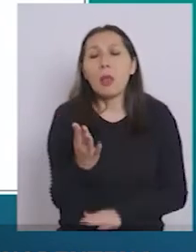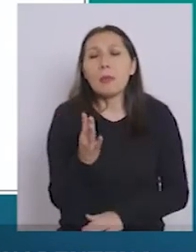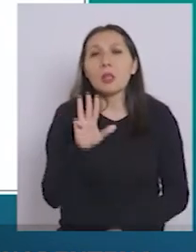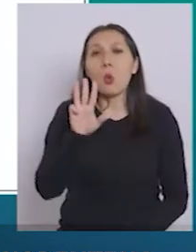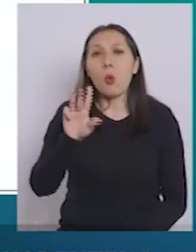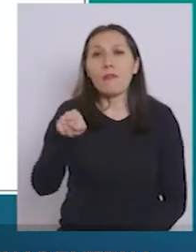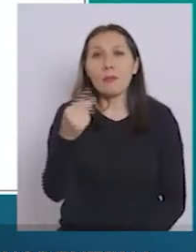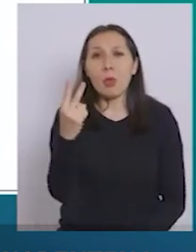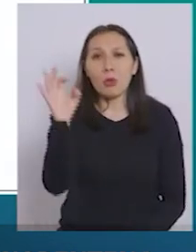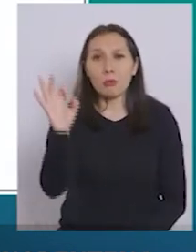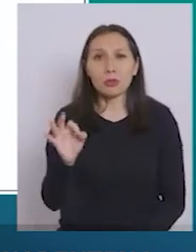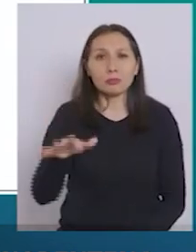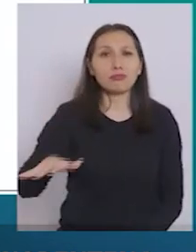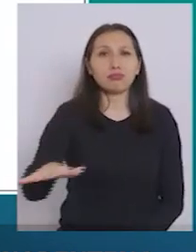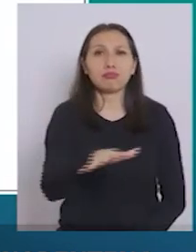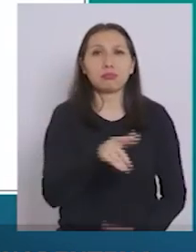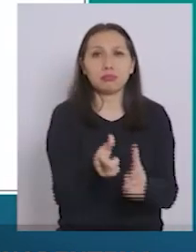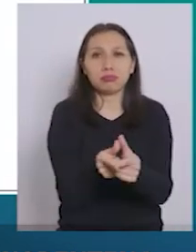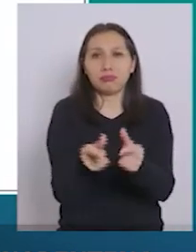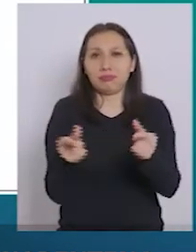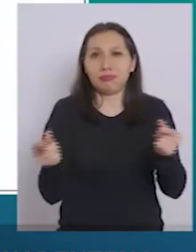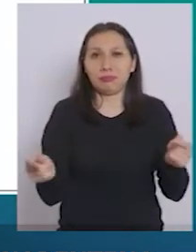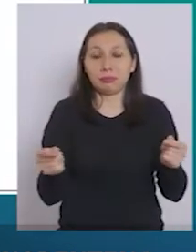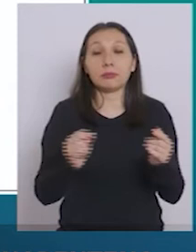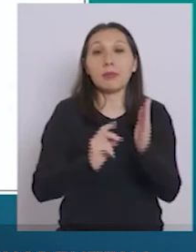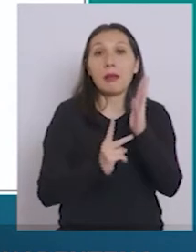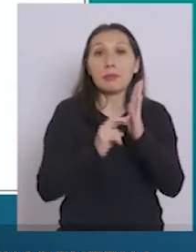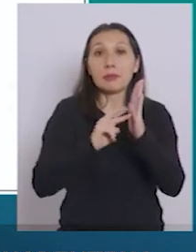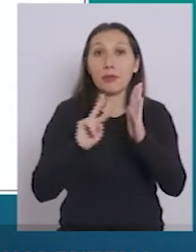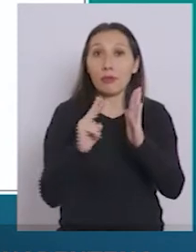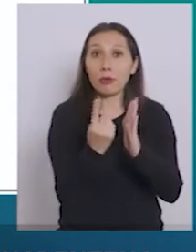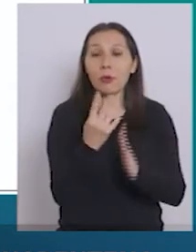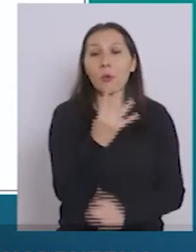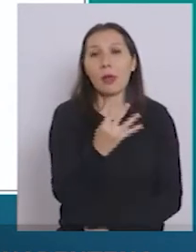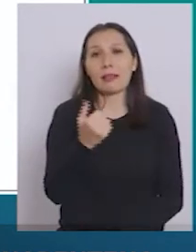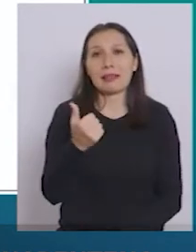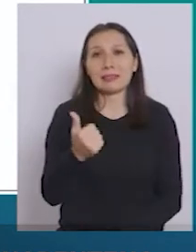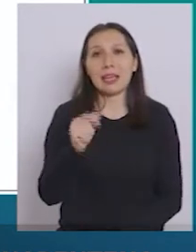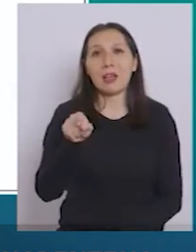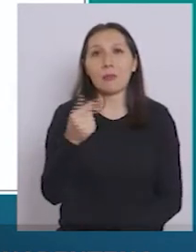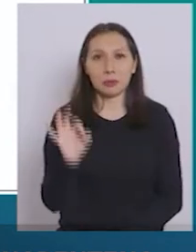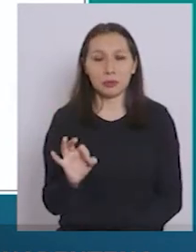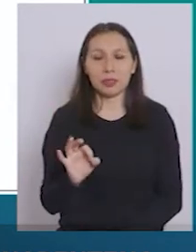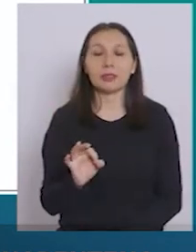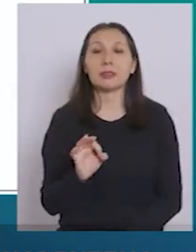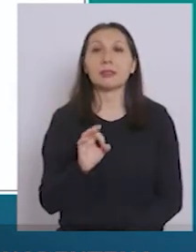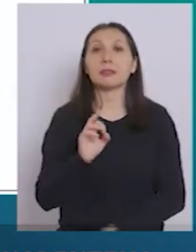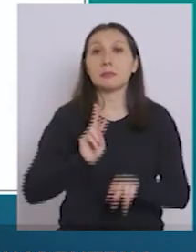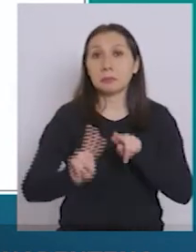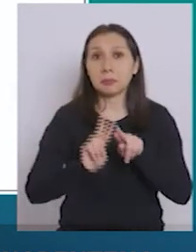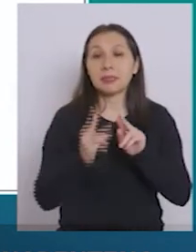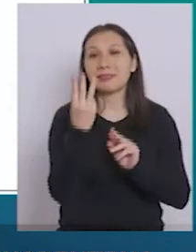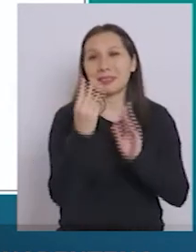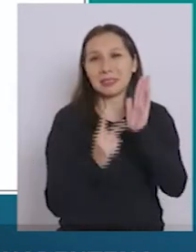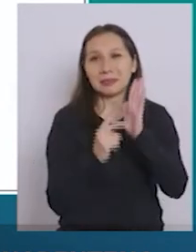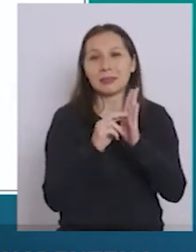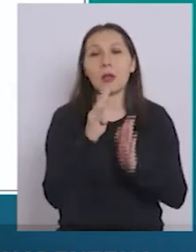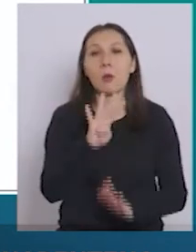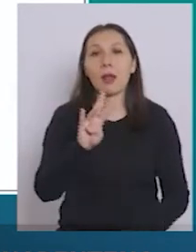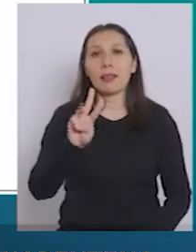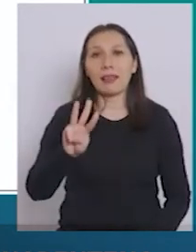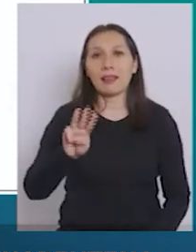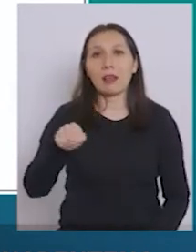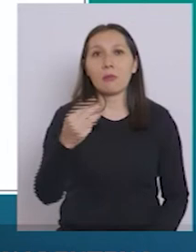,2% de la población nacional. En transición, el 46,7%. En preparación, el 43